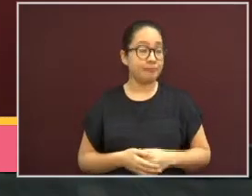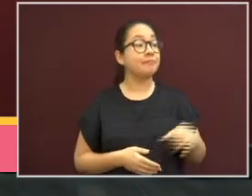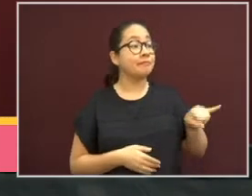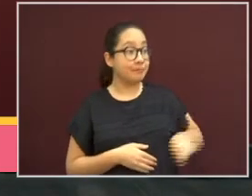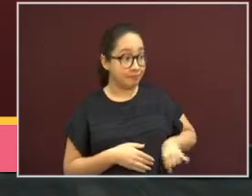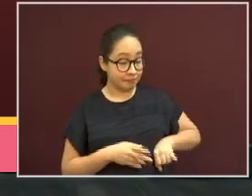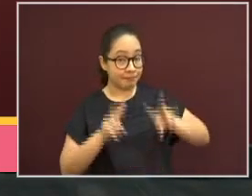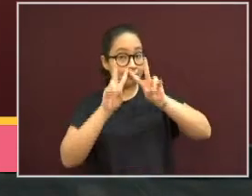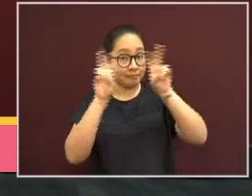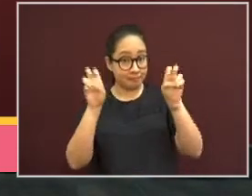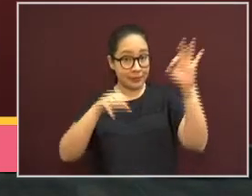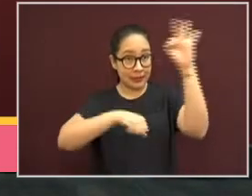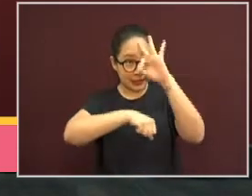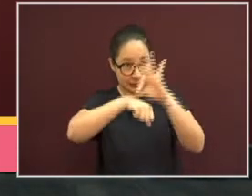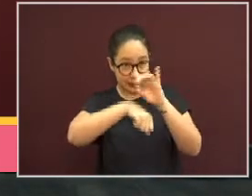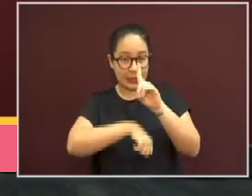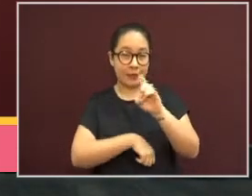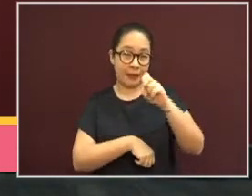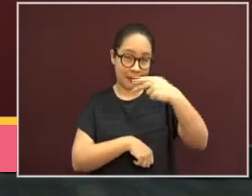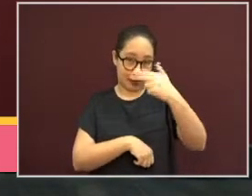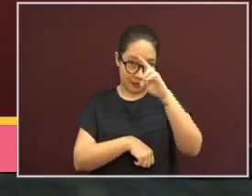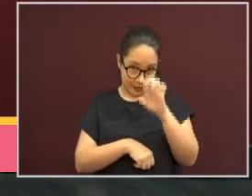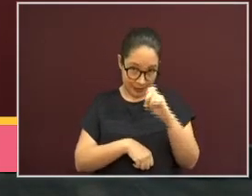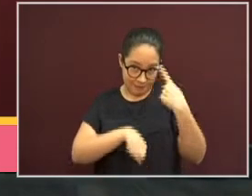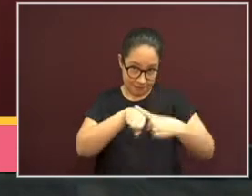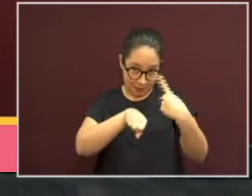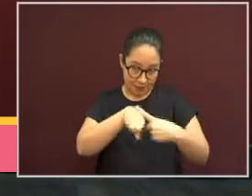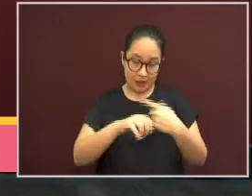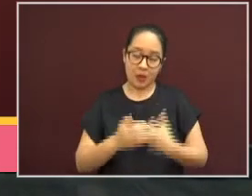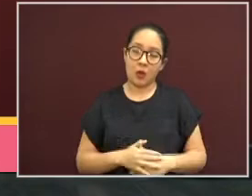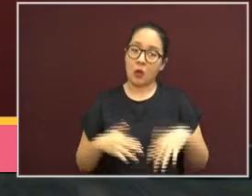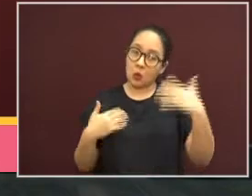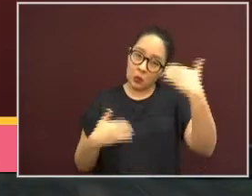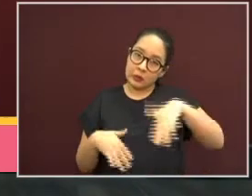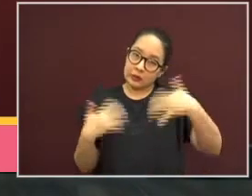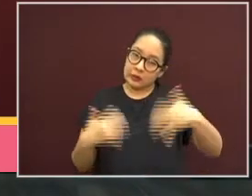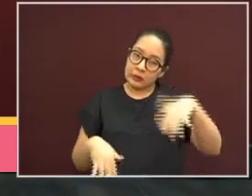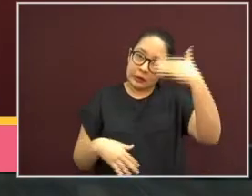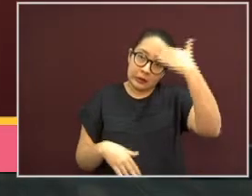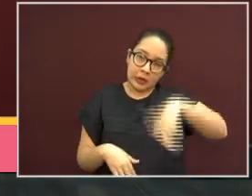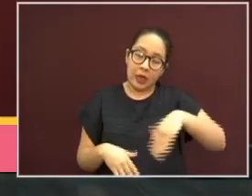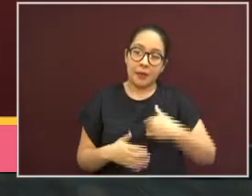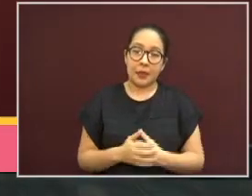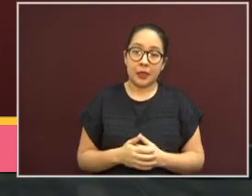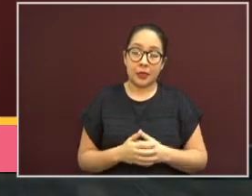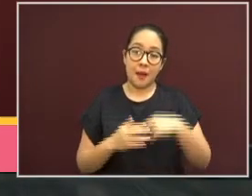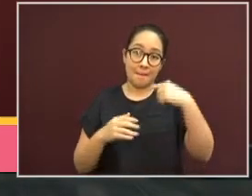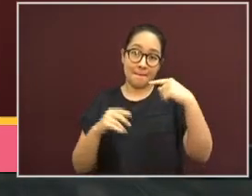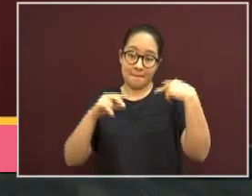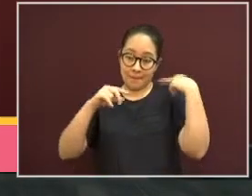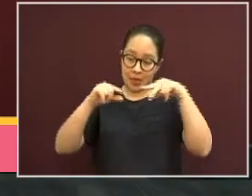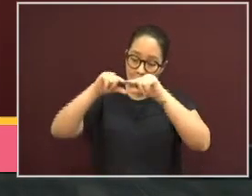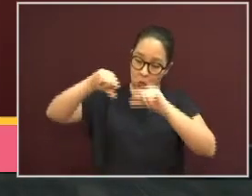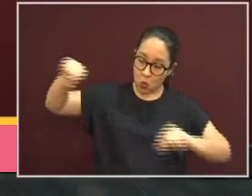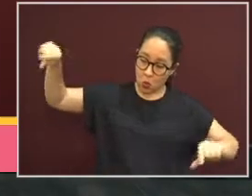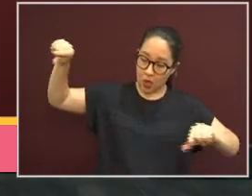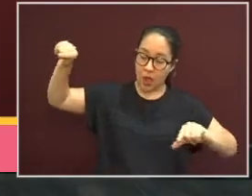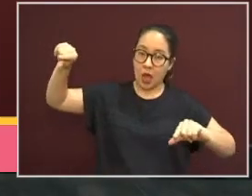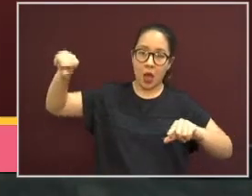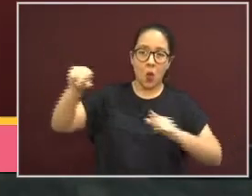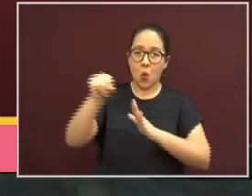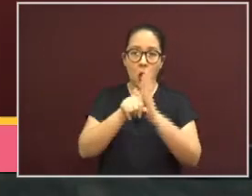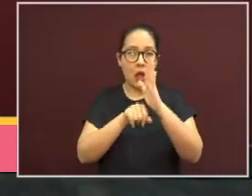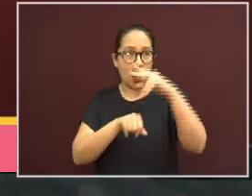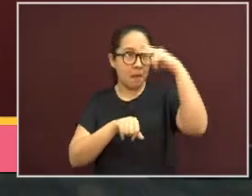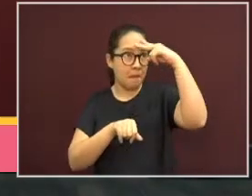como ustedes saben, nuestro estado a nivel nacional se encuentra en semáforo amarillo. Esto precisamente